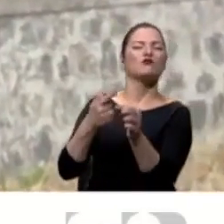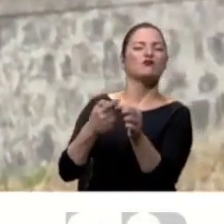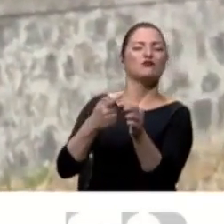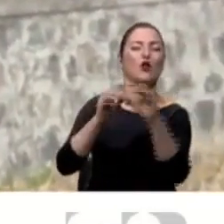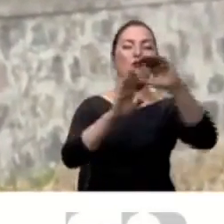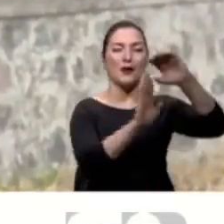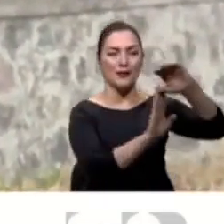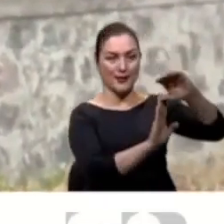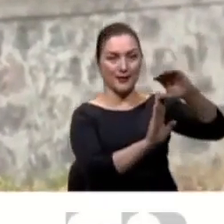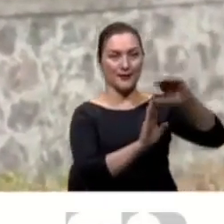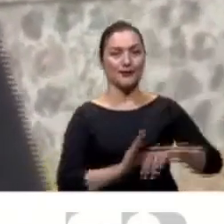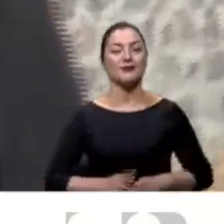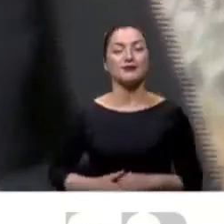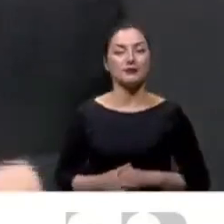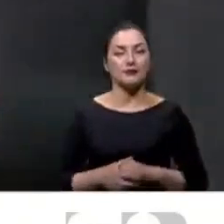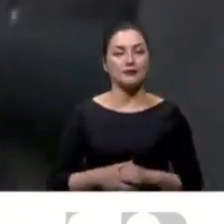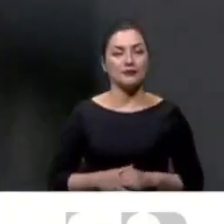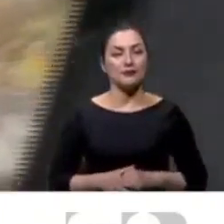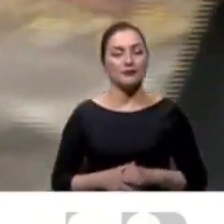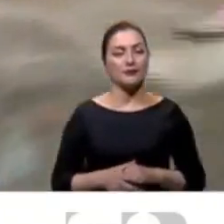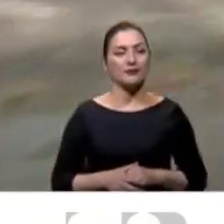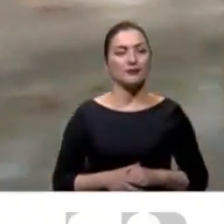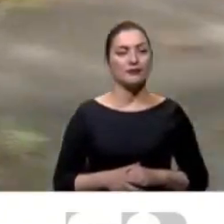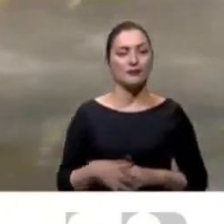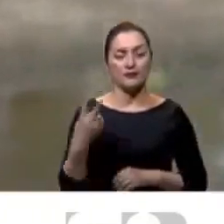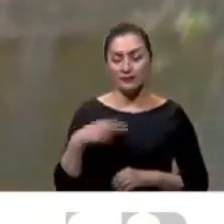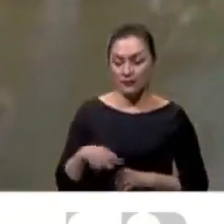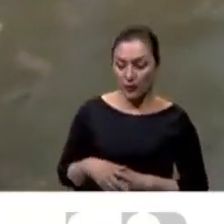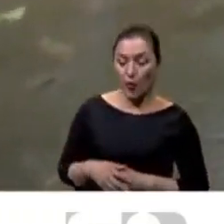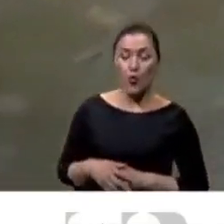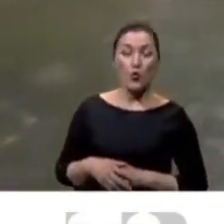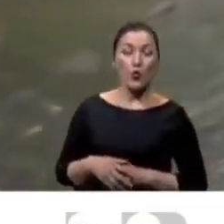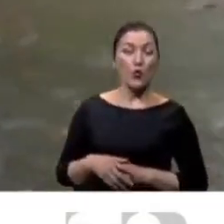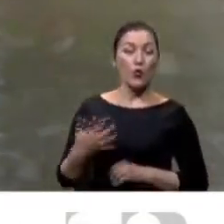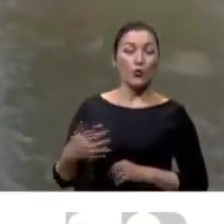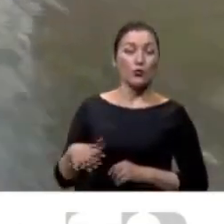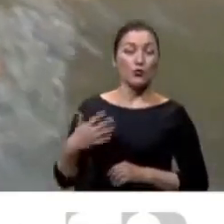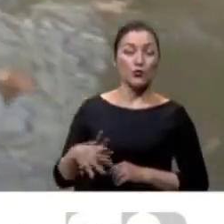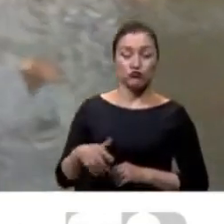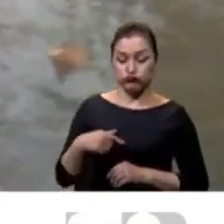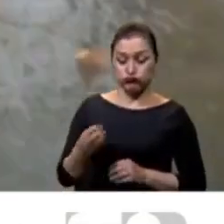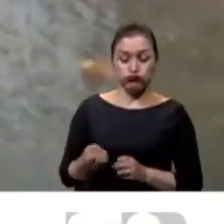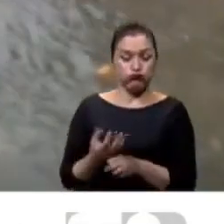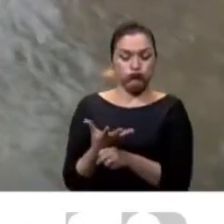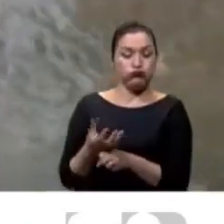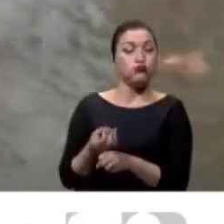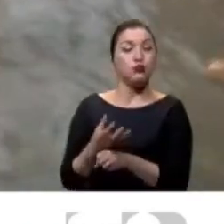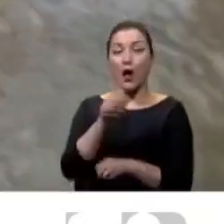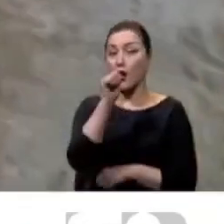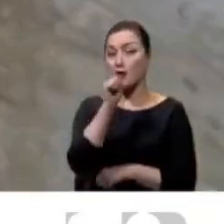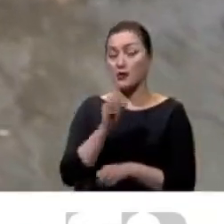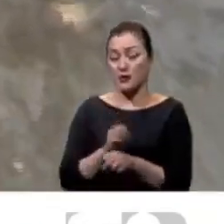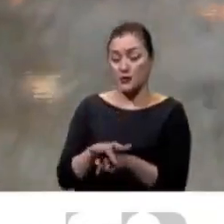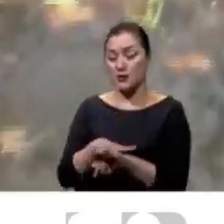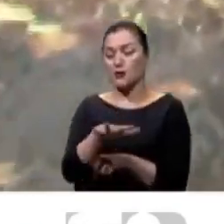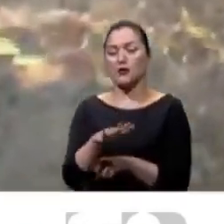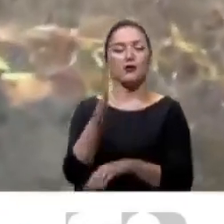en Cumbayá, donde ya podemos ver esta problemática que los vecinos aquí están atravesando. Aparentemente